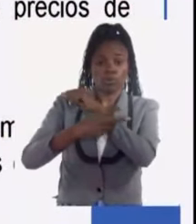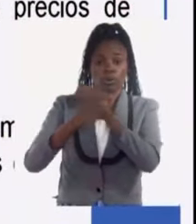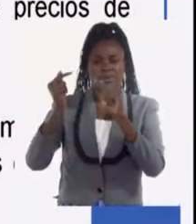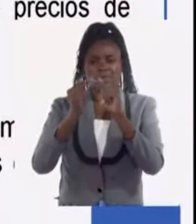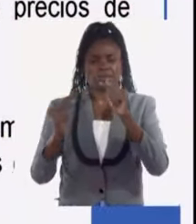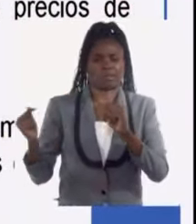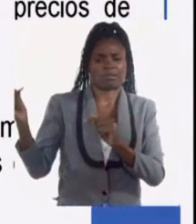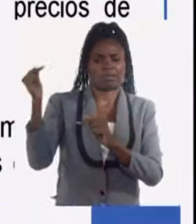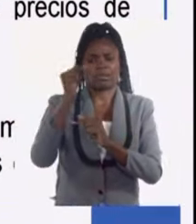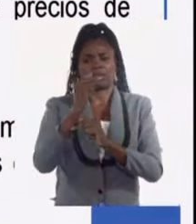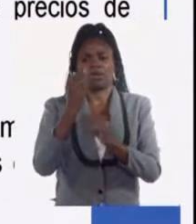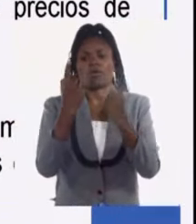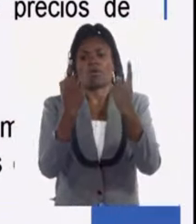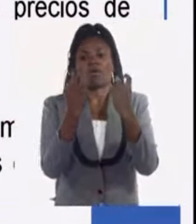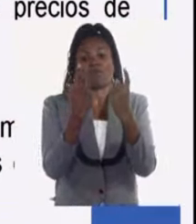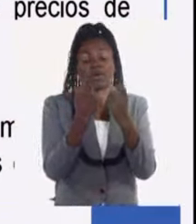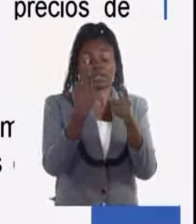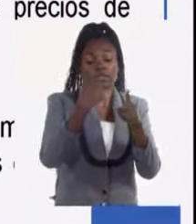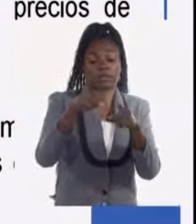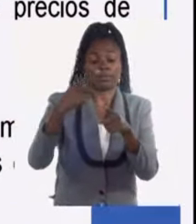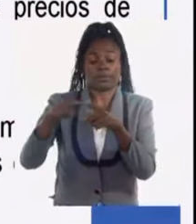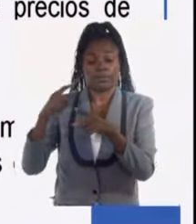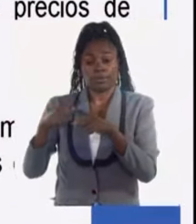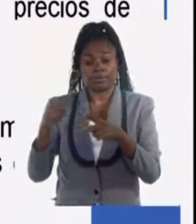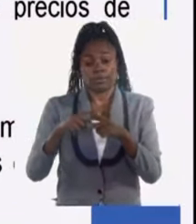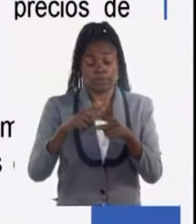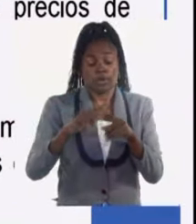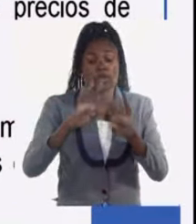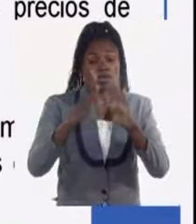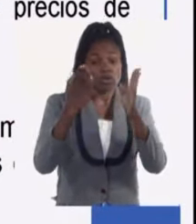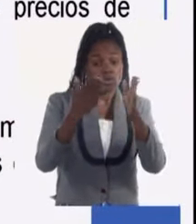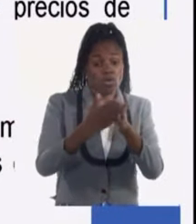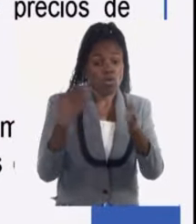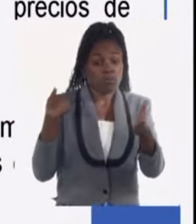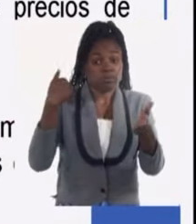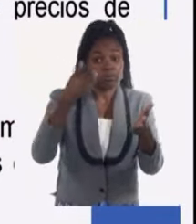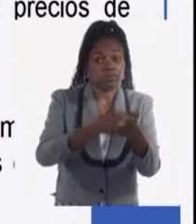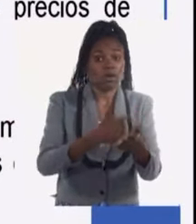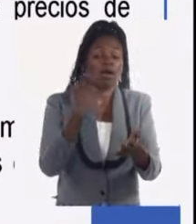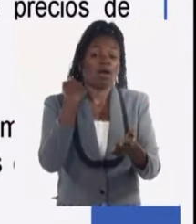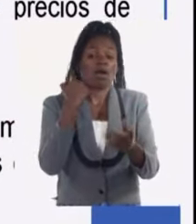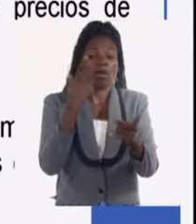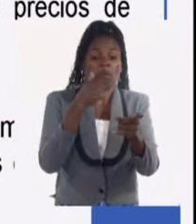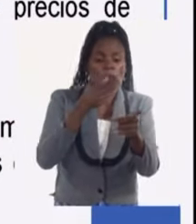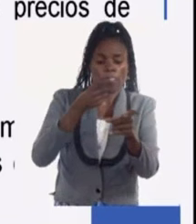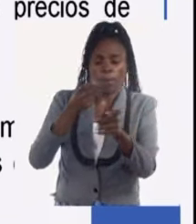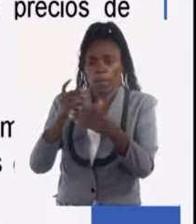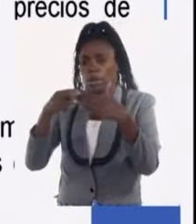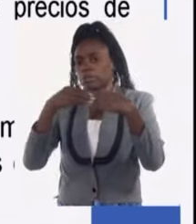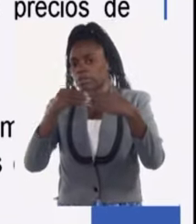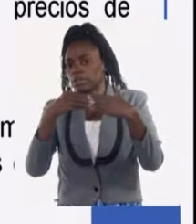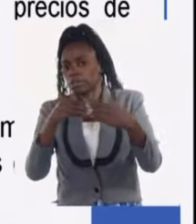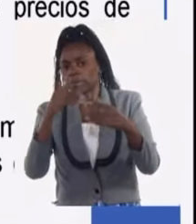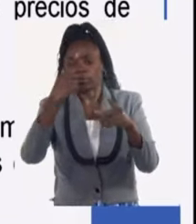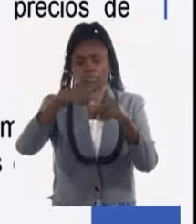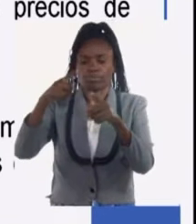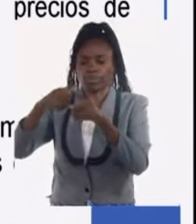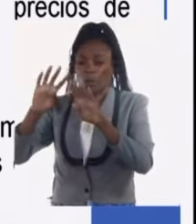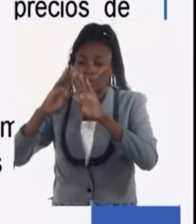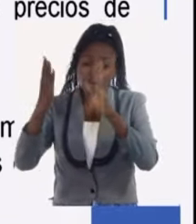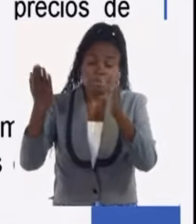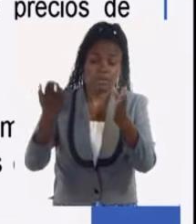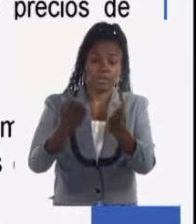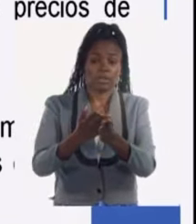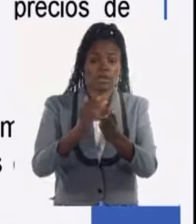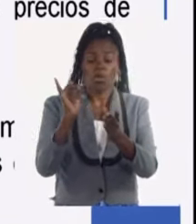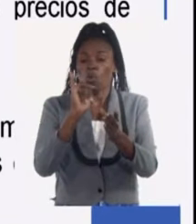principalmente por falta de insumos, pero como lo hemos estado viviendo todos en el transcurso del año, fertilizantes, materias primas, insumos en general, y